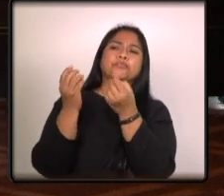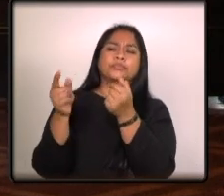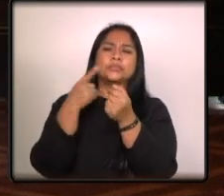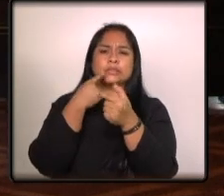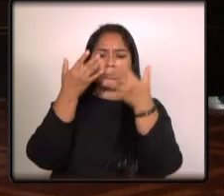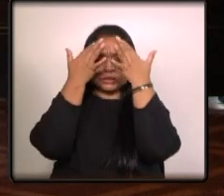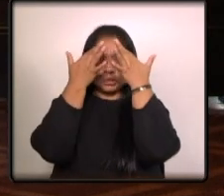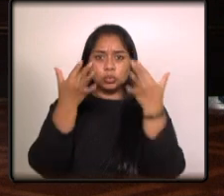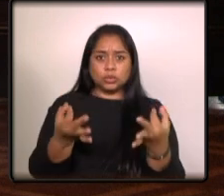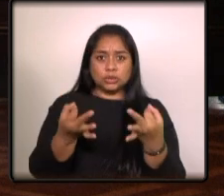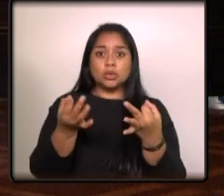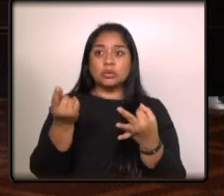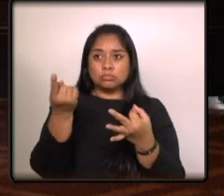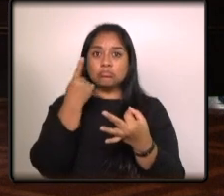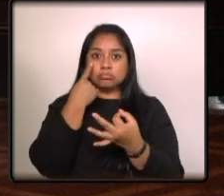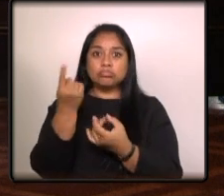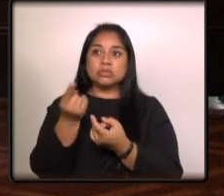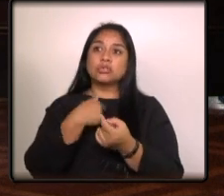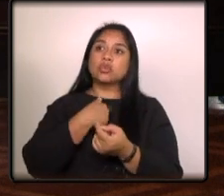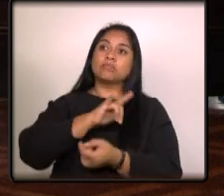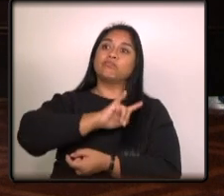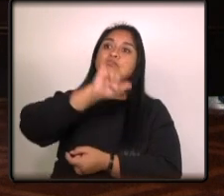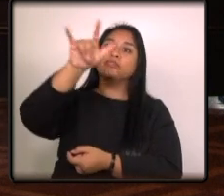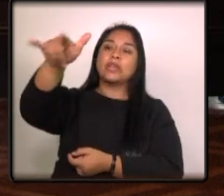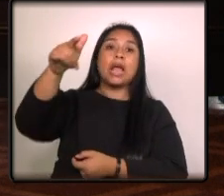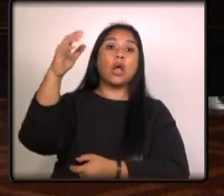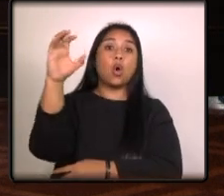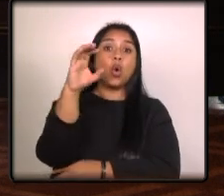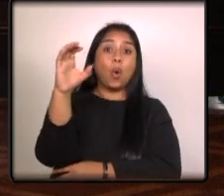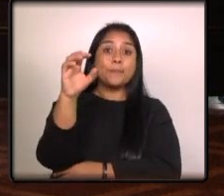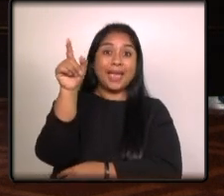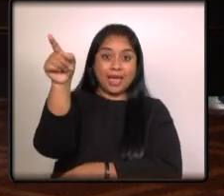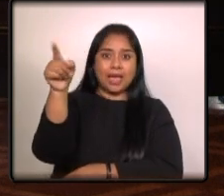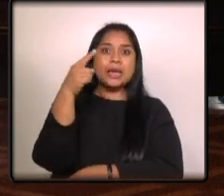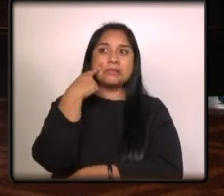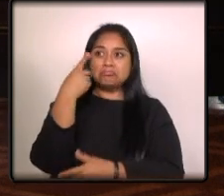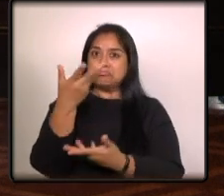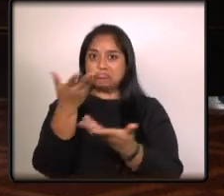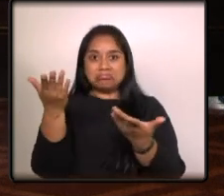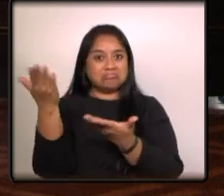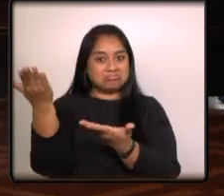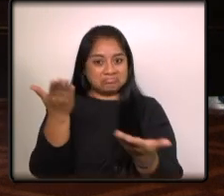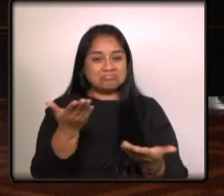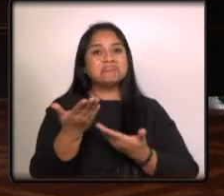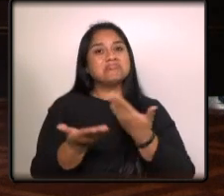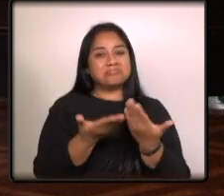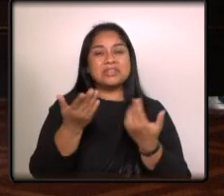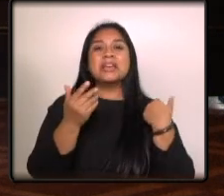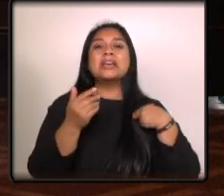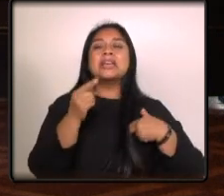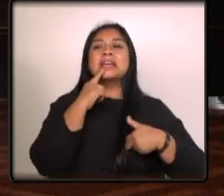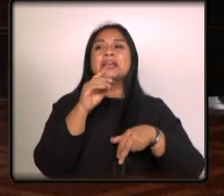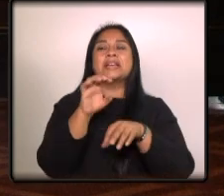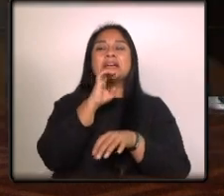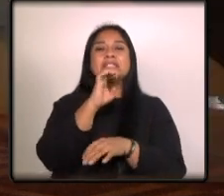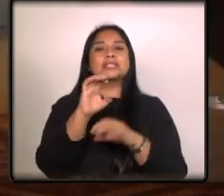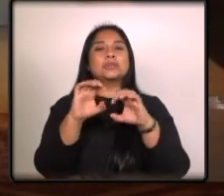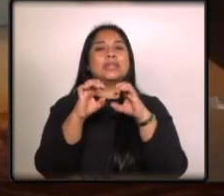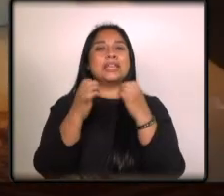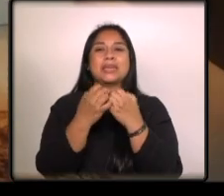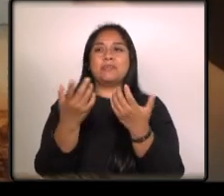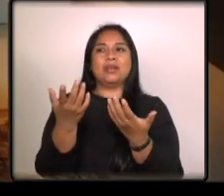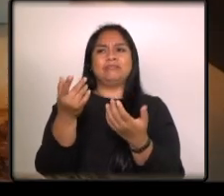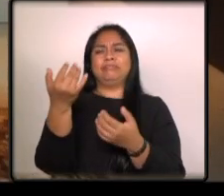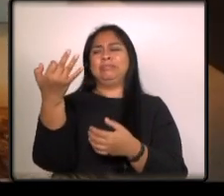acuerdo y así fue que viajé a Colombia y ahí nos recibieron con las manos abiertas es un equipo muy no sé